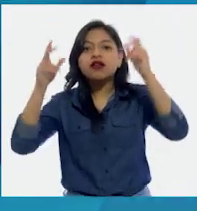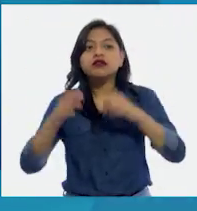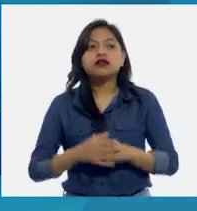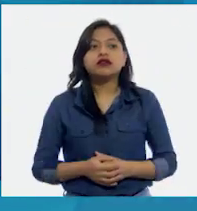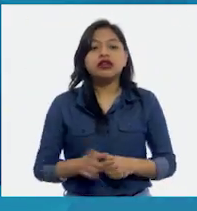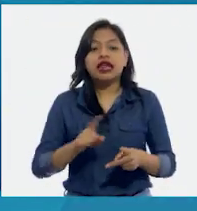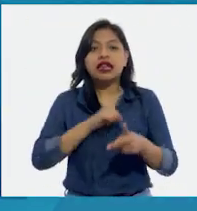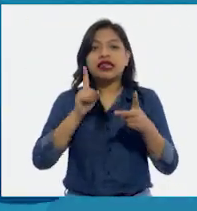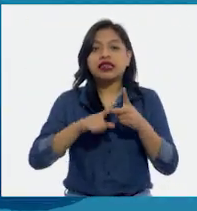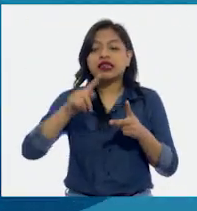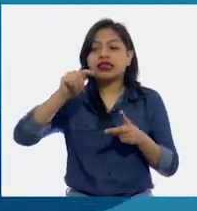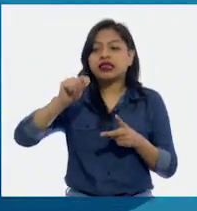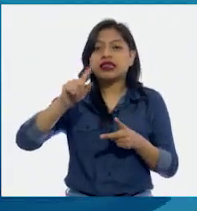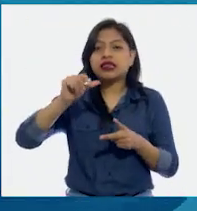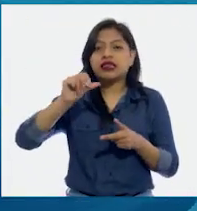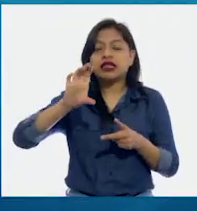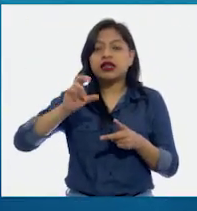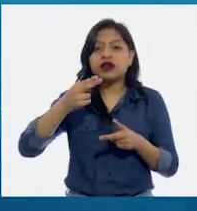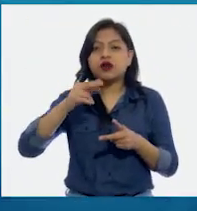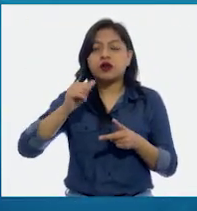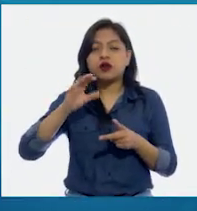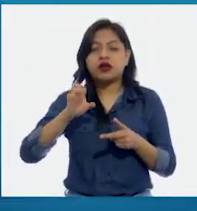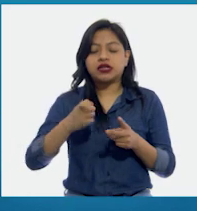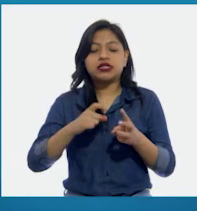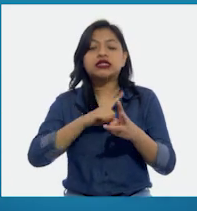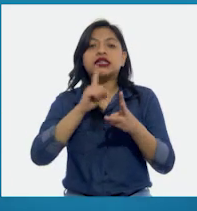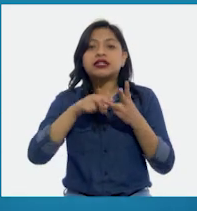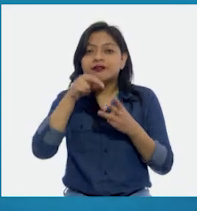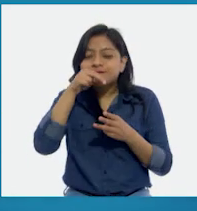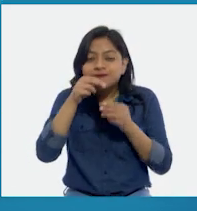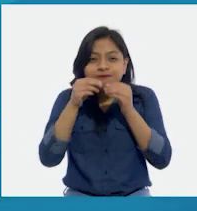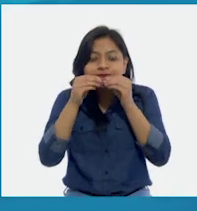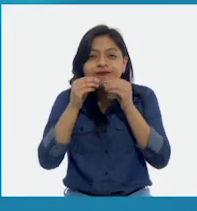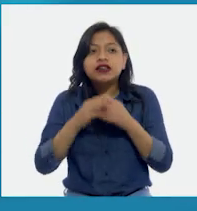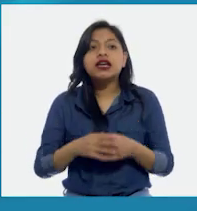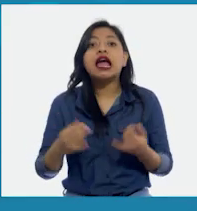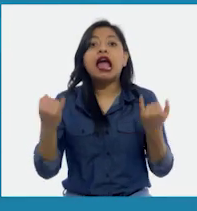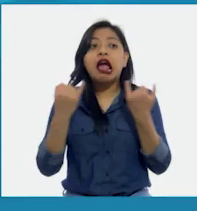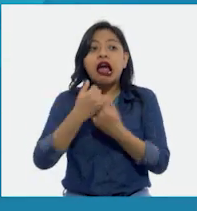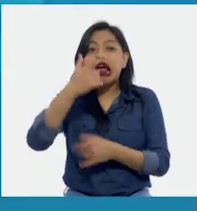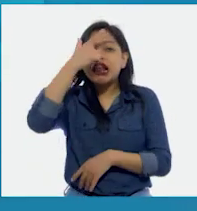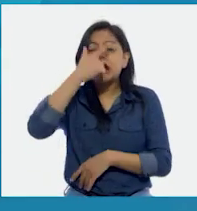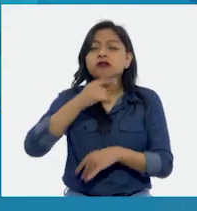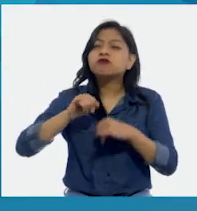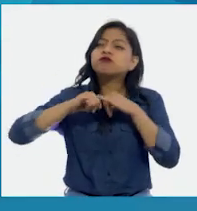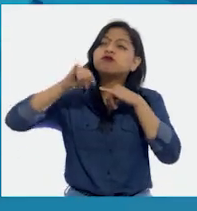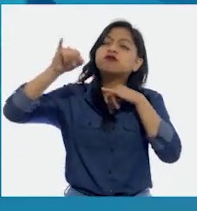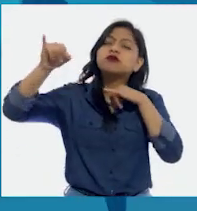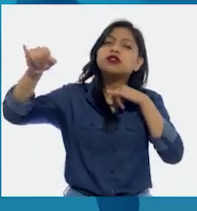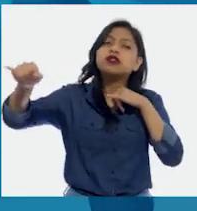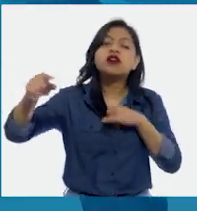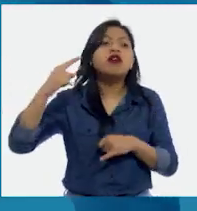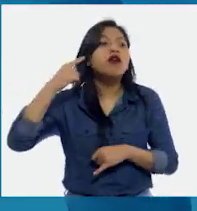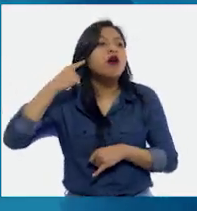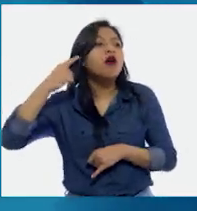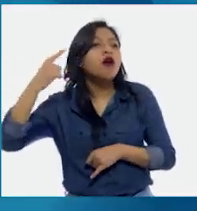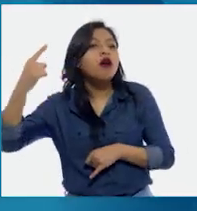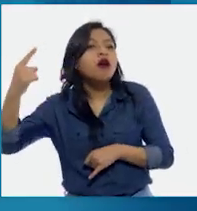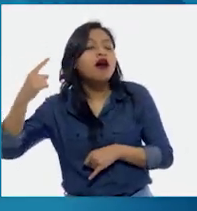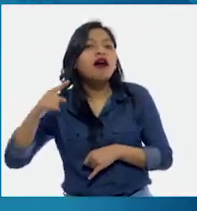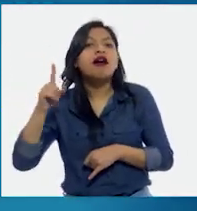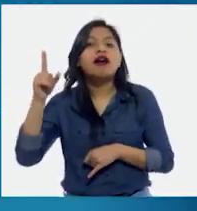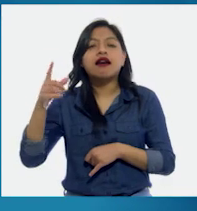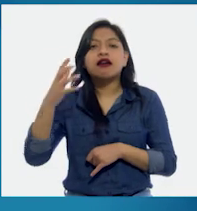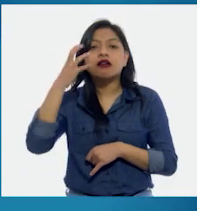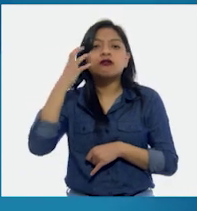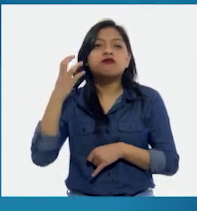tlacuache, zorros y ardías. Y en las noches muy lejos se puede oír el tigrío.